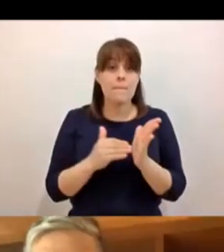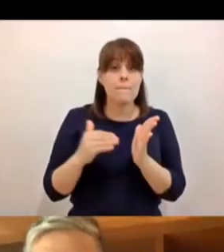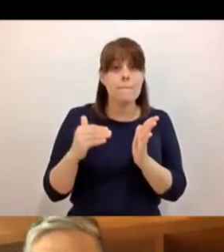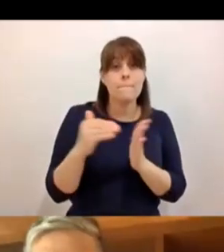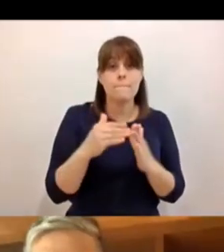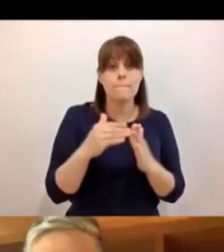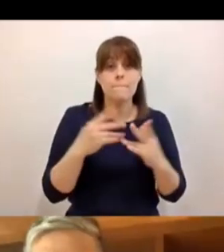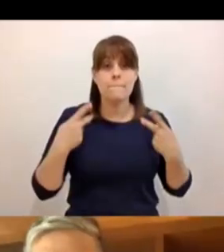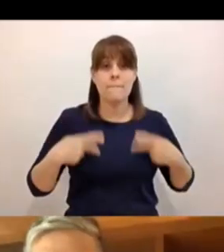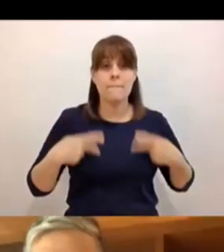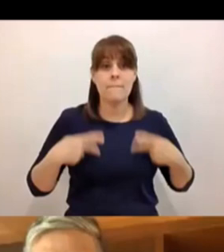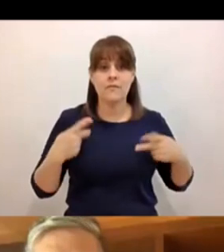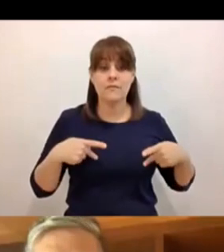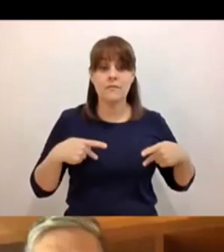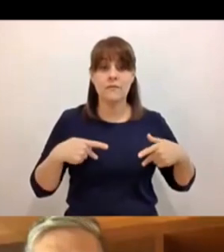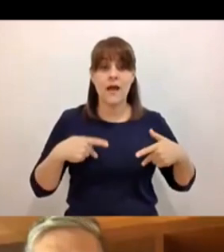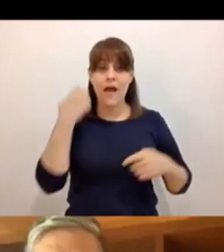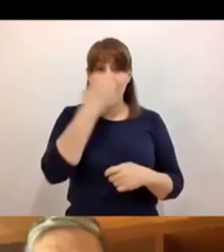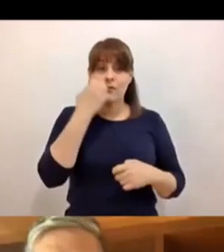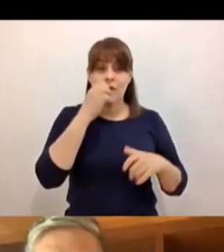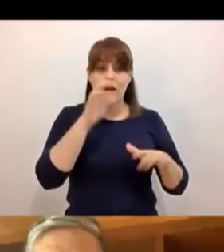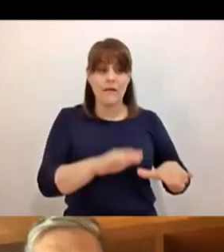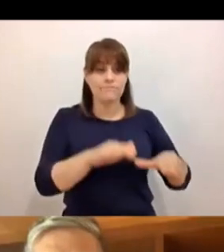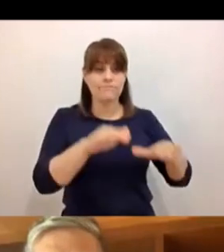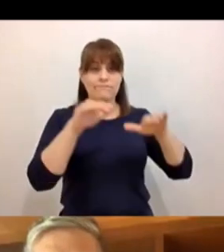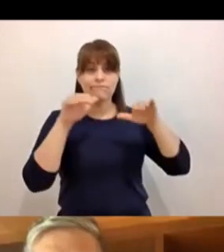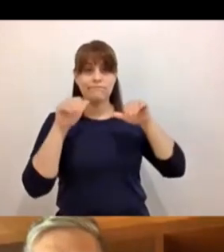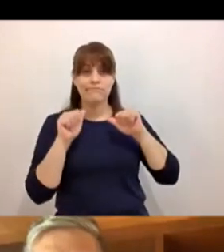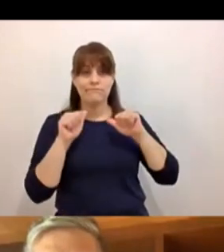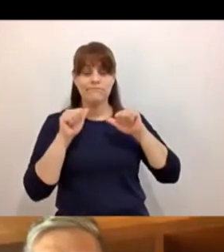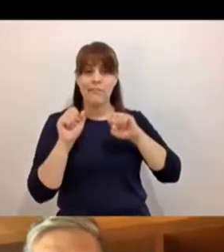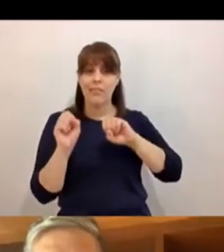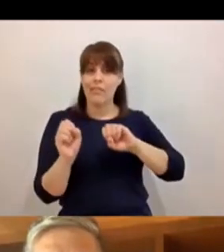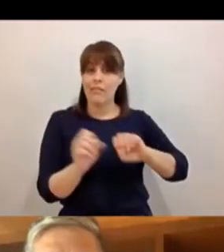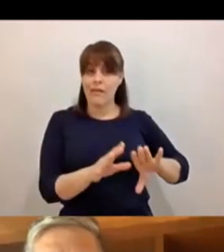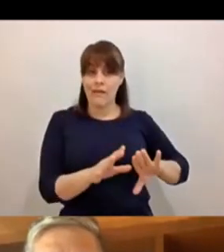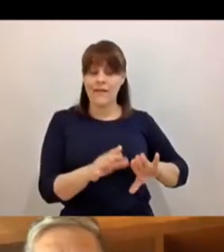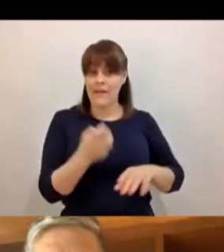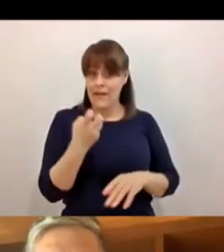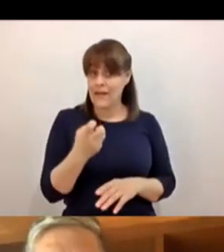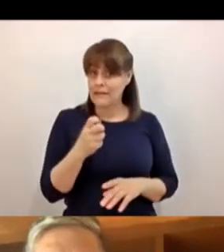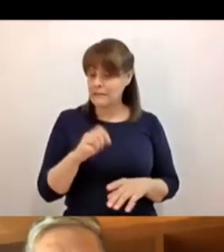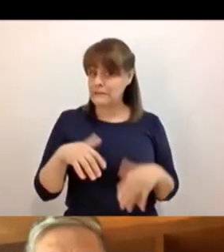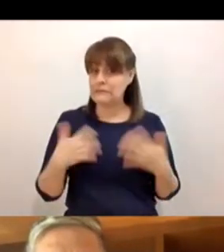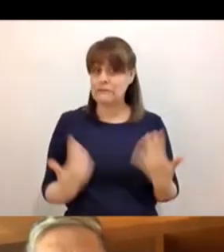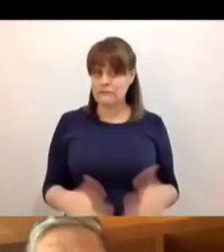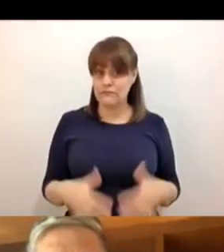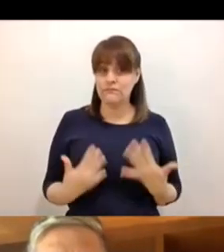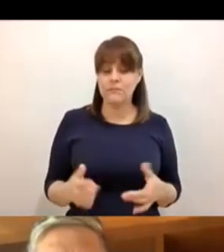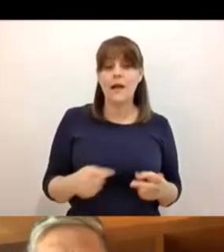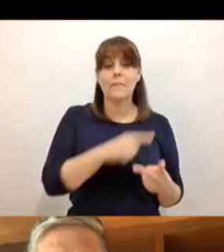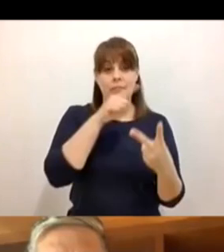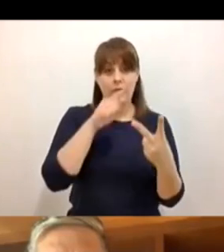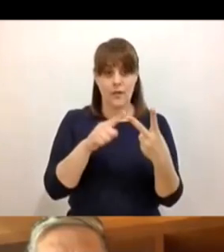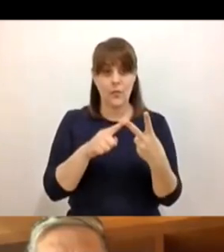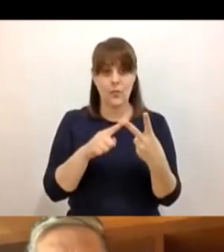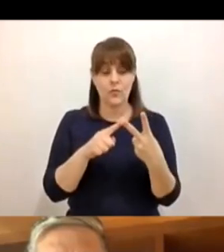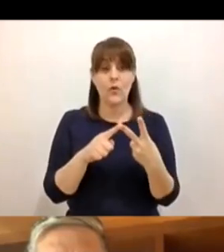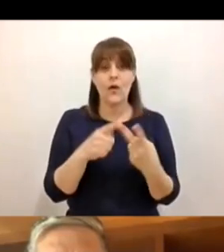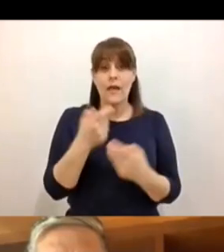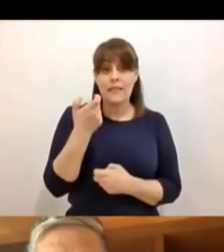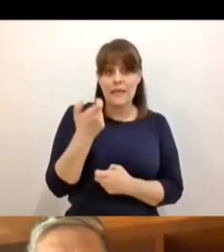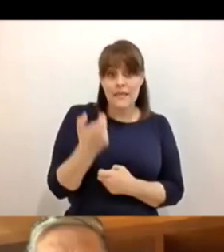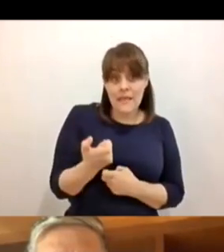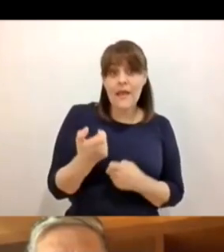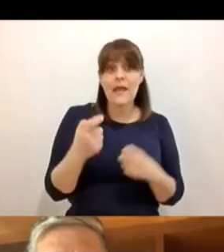escuelas. De ese tamaño es el sector educativo. El segundo punto es que pararon economía, iglesias,